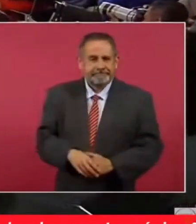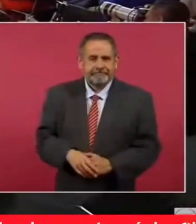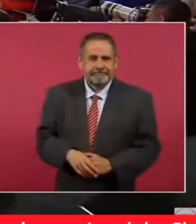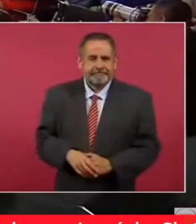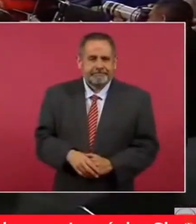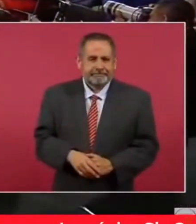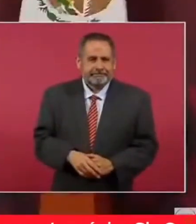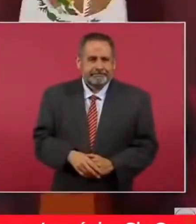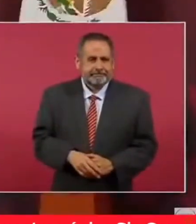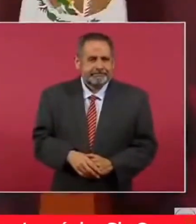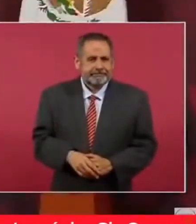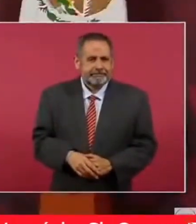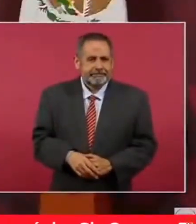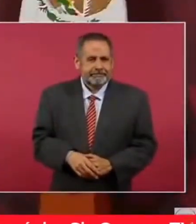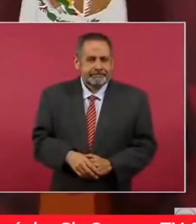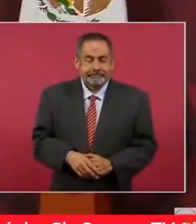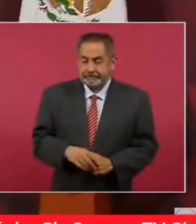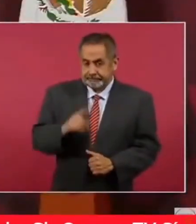Miren,